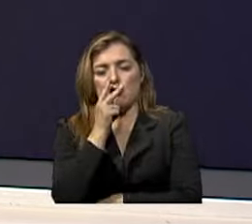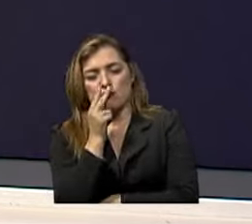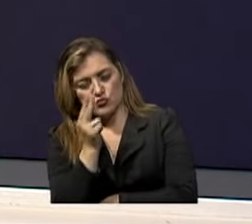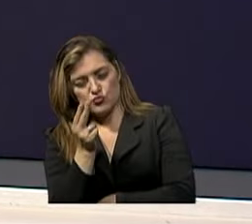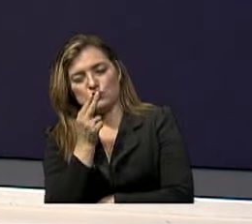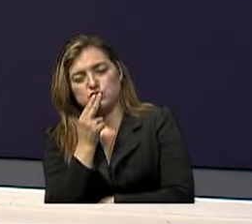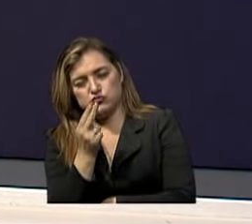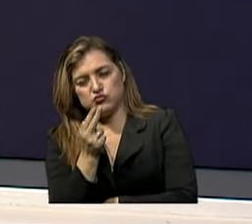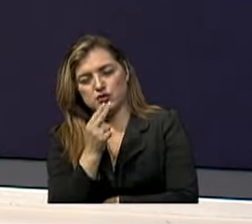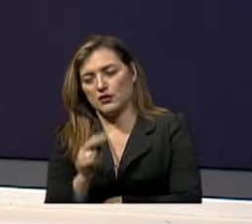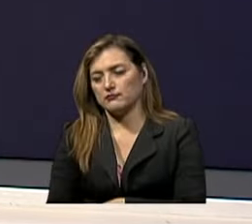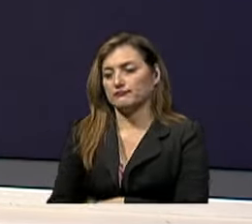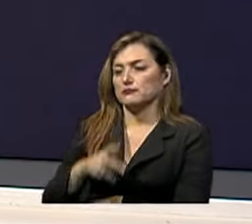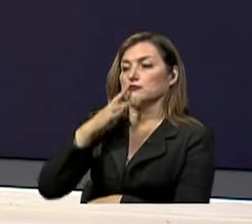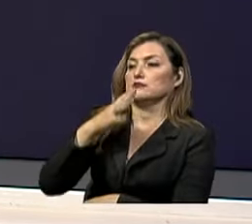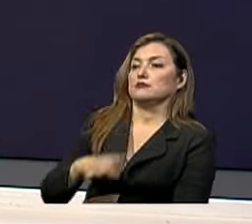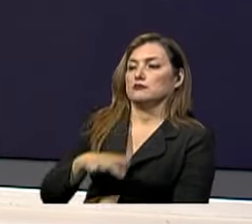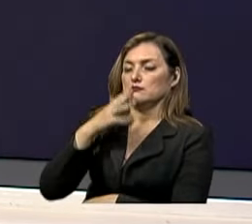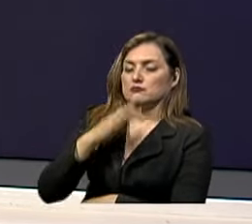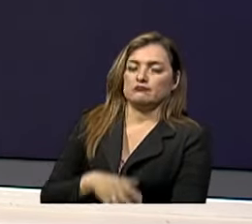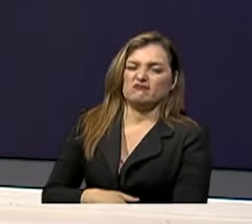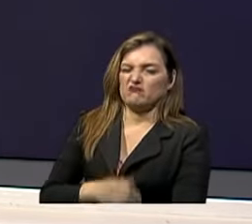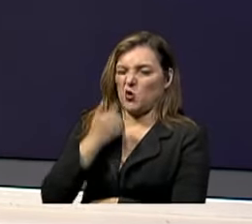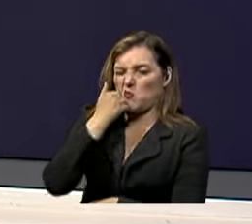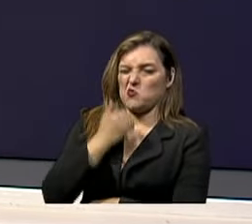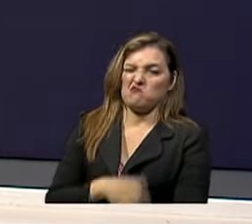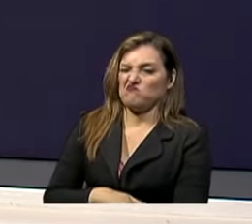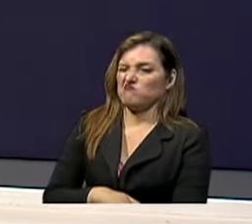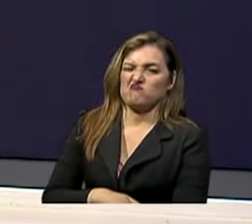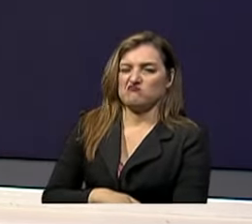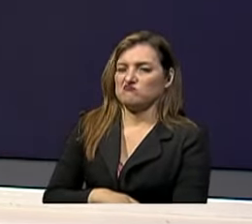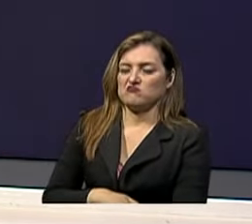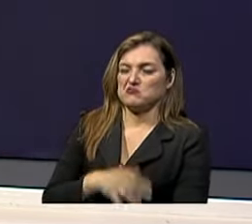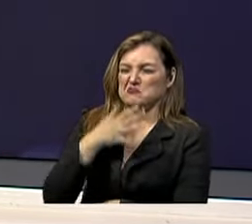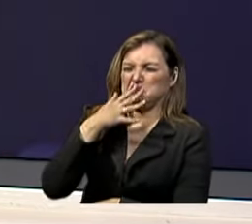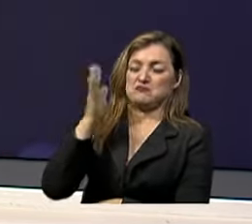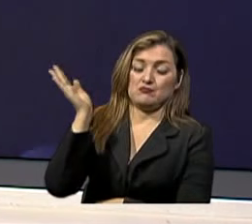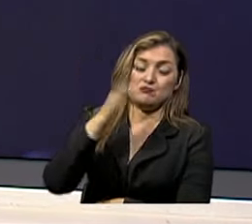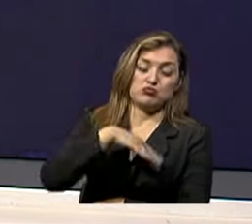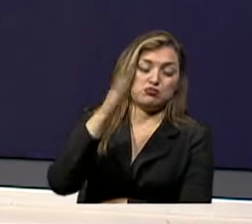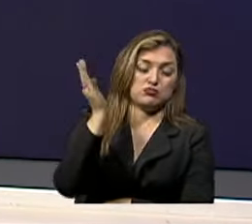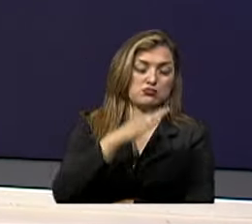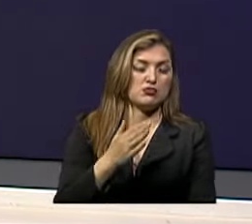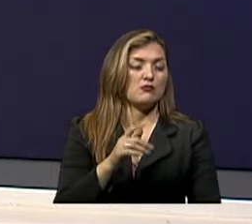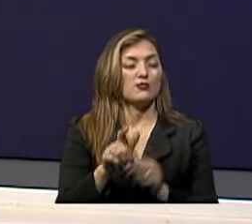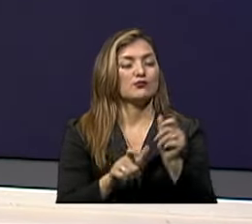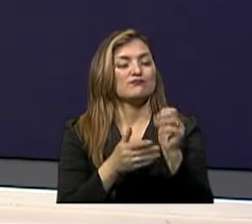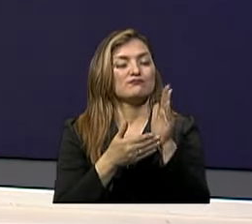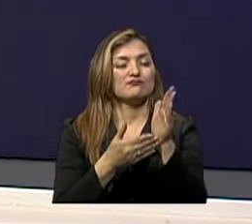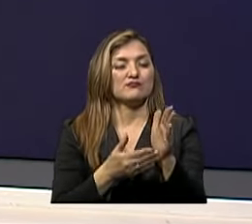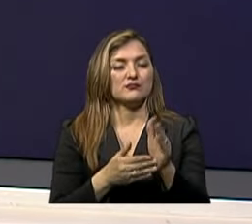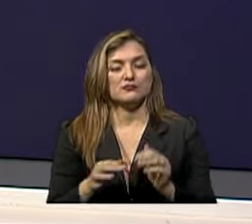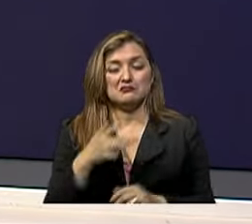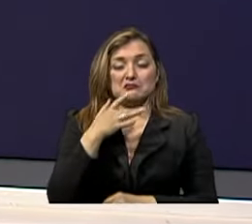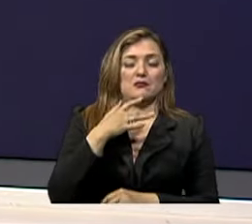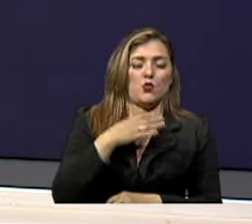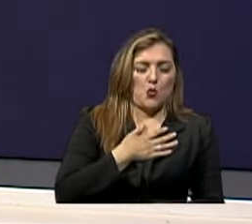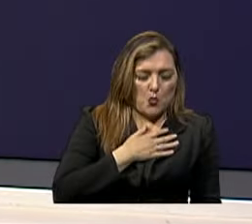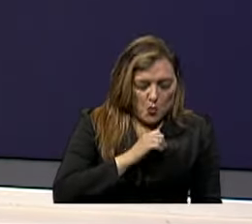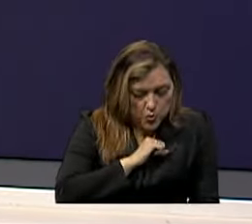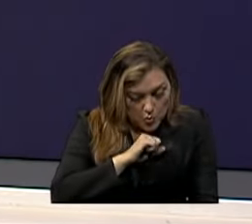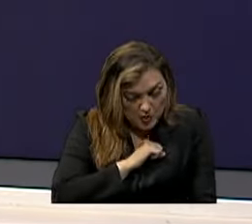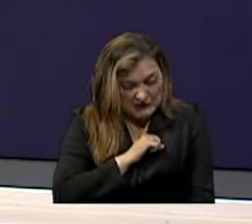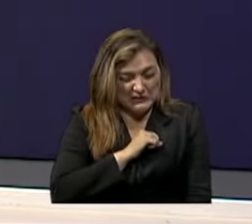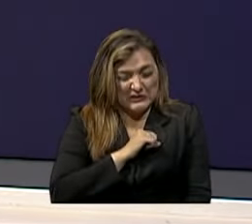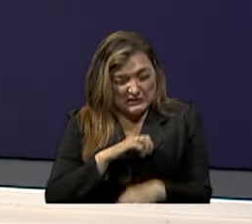Al humo De forma directa Sino también Pues a lo incómodo Que puede resultar El olor Hay personas Que por ejemplo Podemos tener alergia Al humo Del